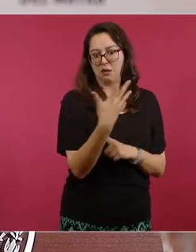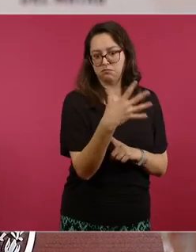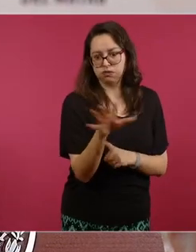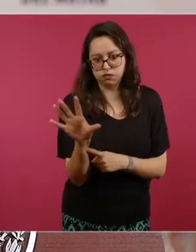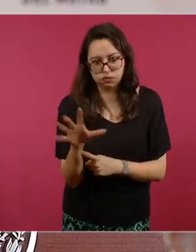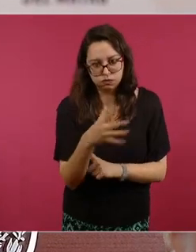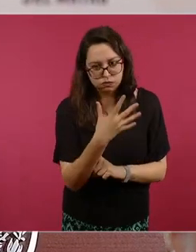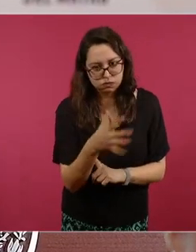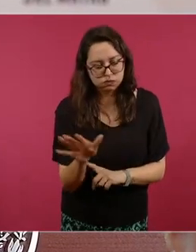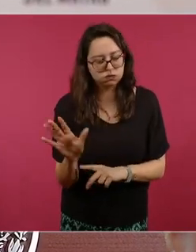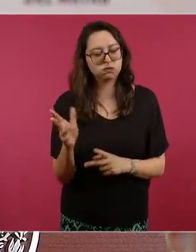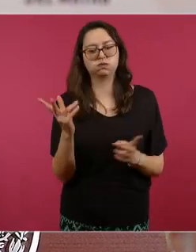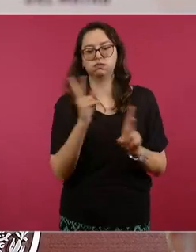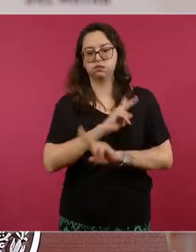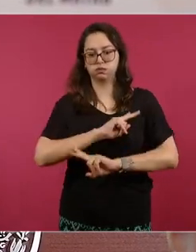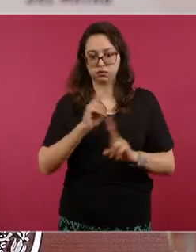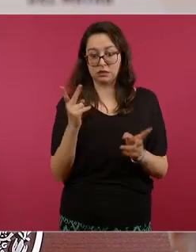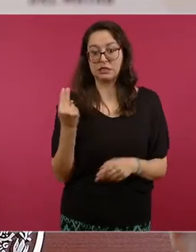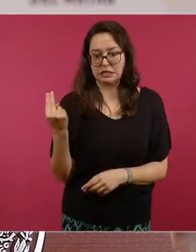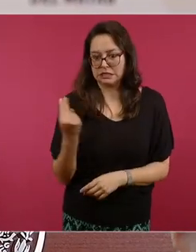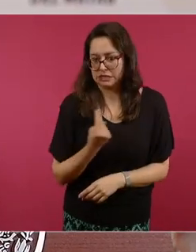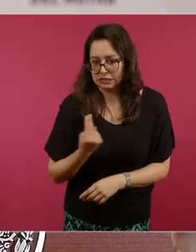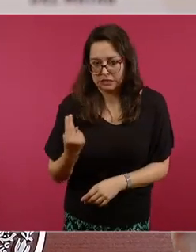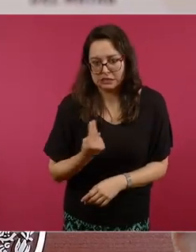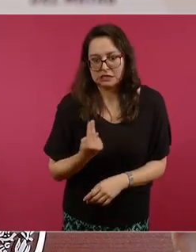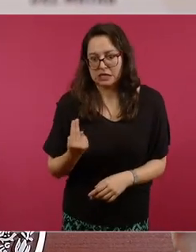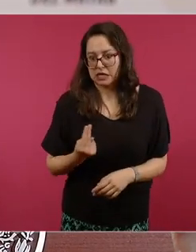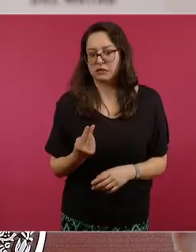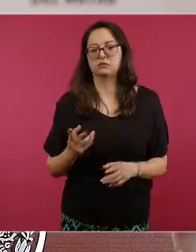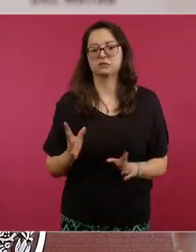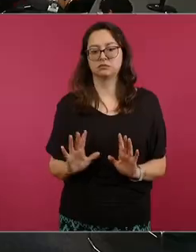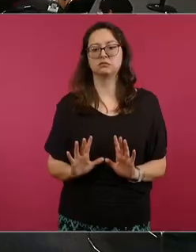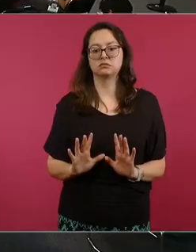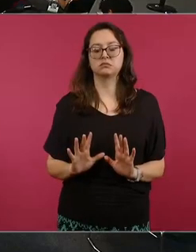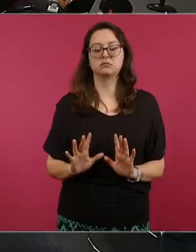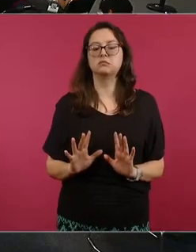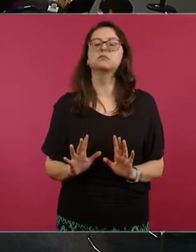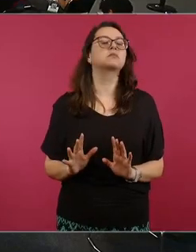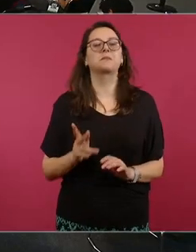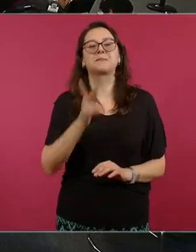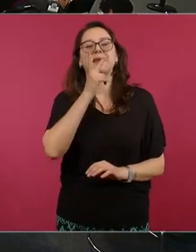al ventilador que está bien dicho las doce